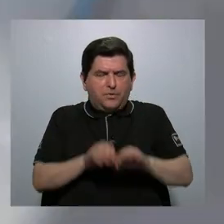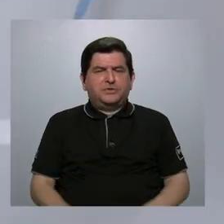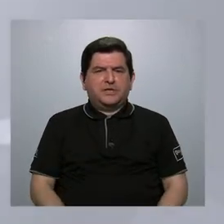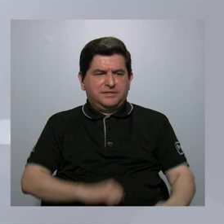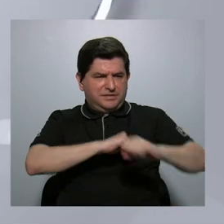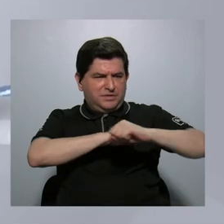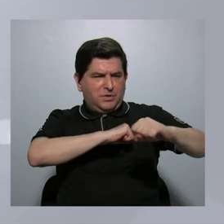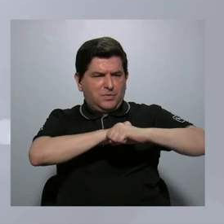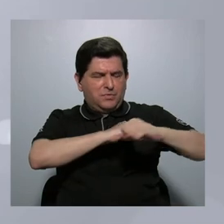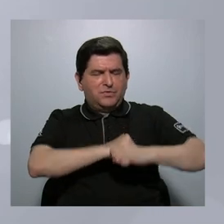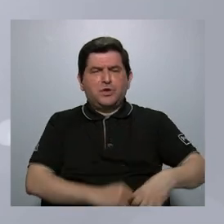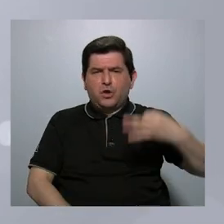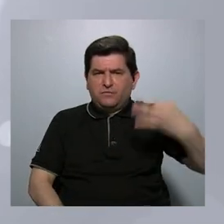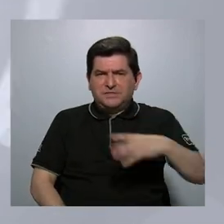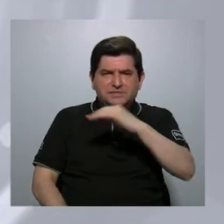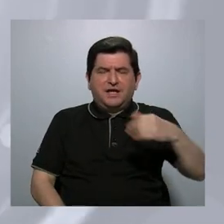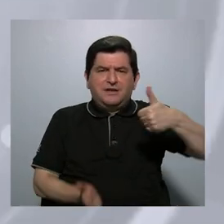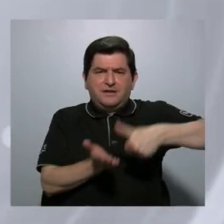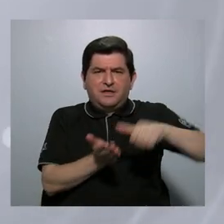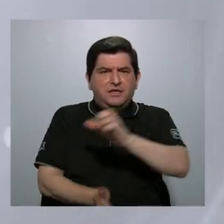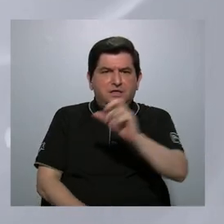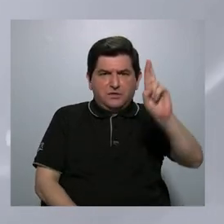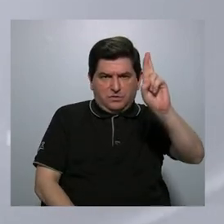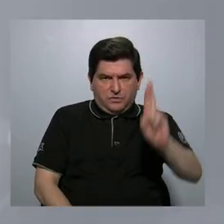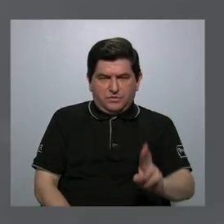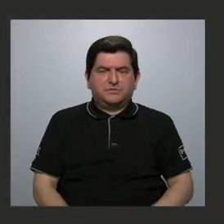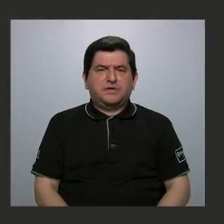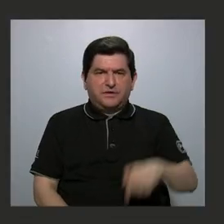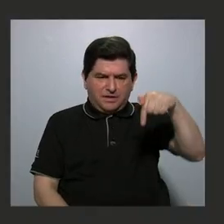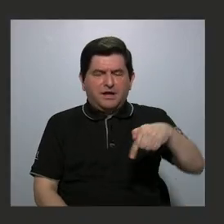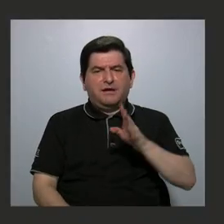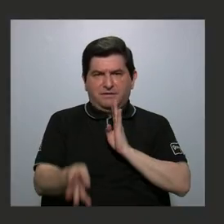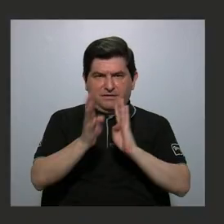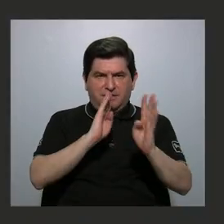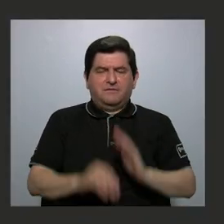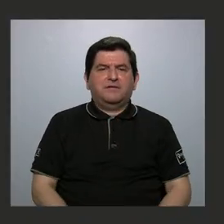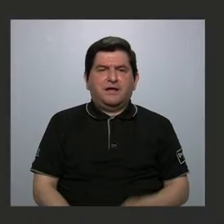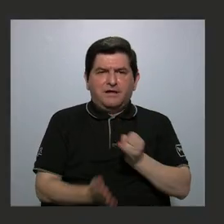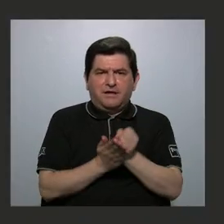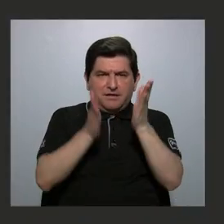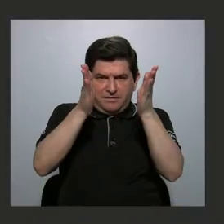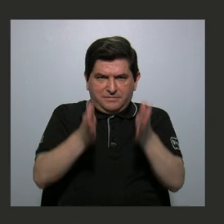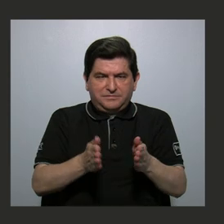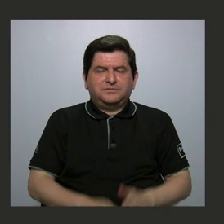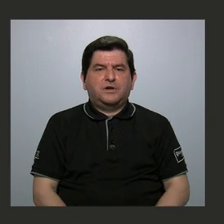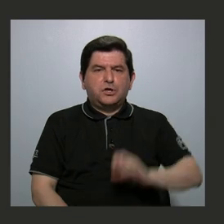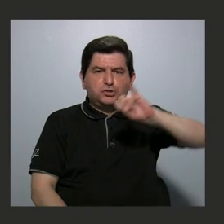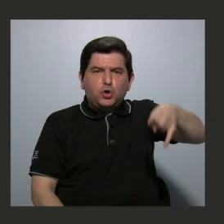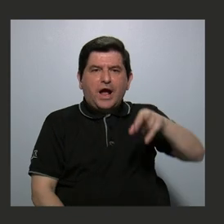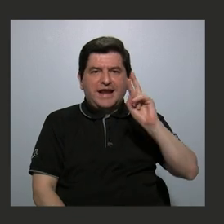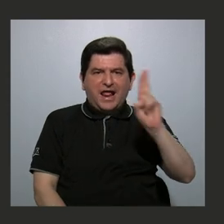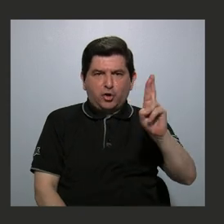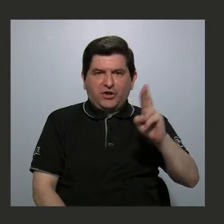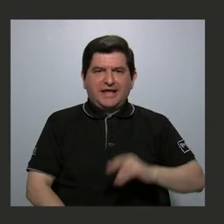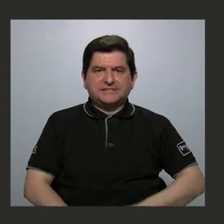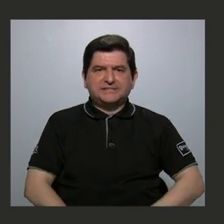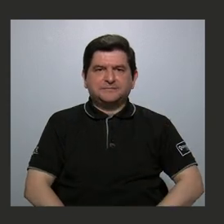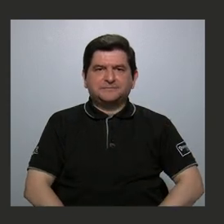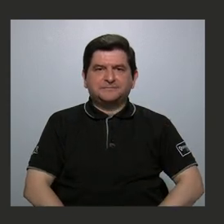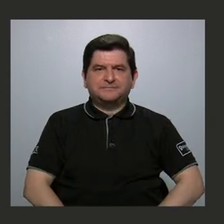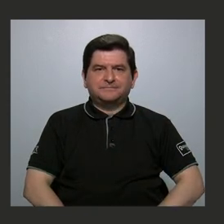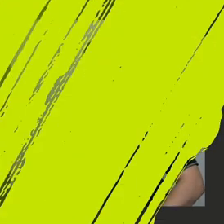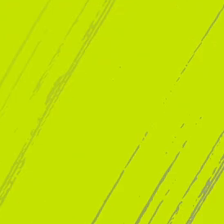importa sobre la publicidad oficial y electoral costarricense lo conversaremos con la investigadora Johanna